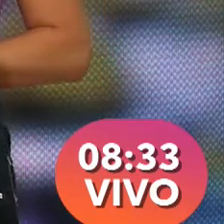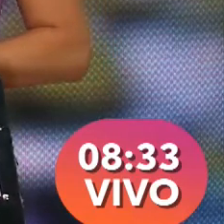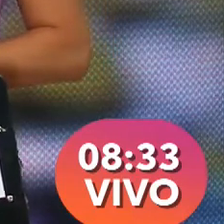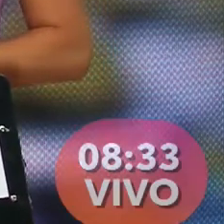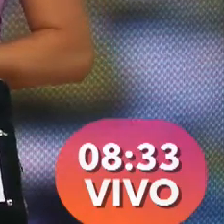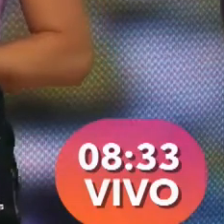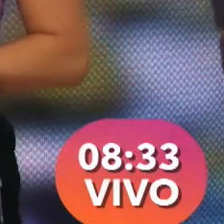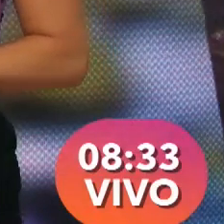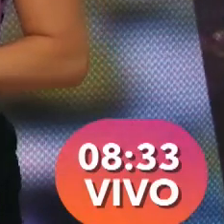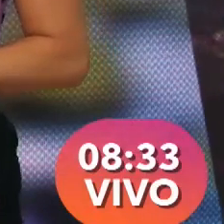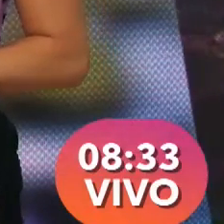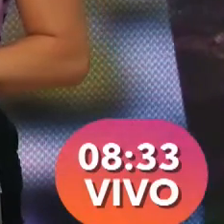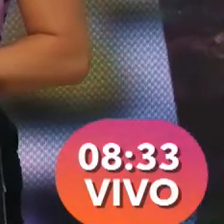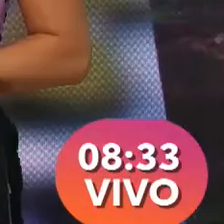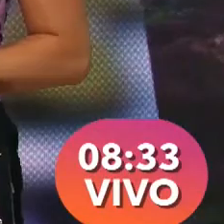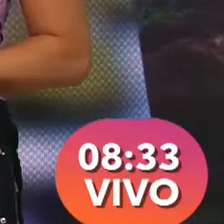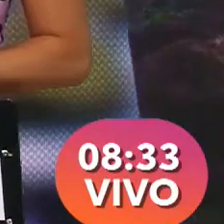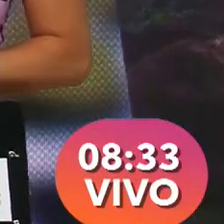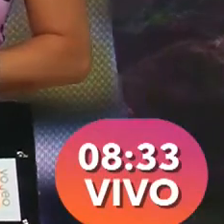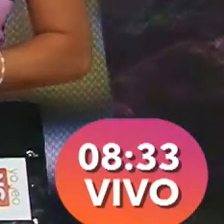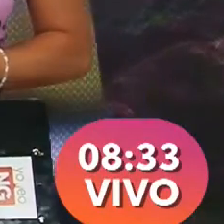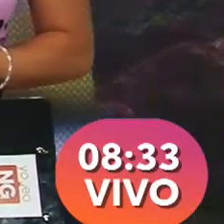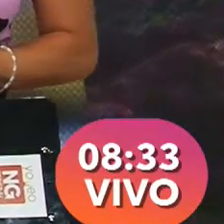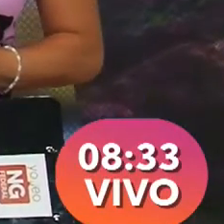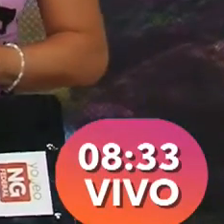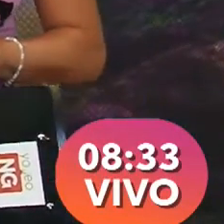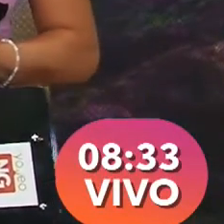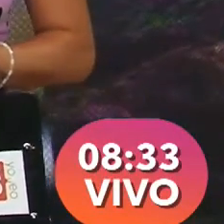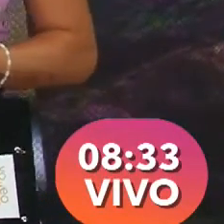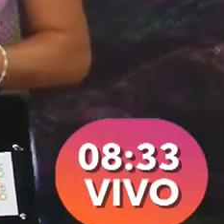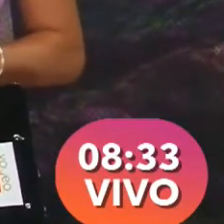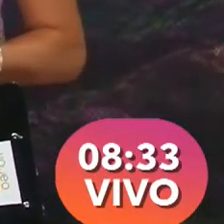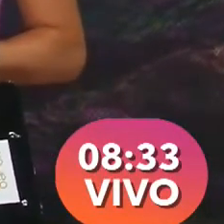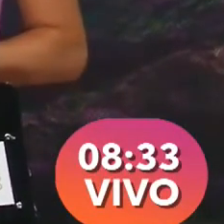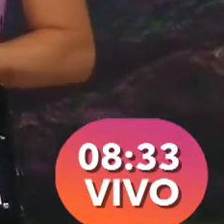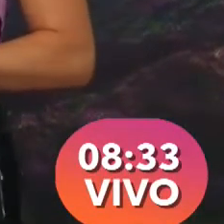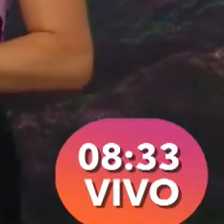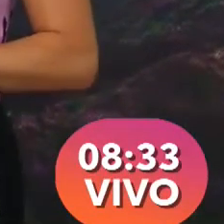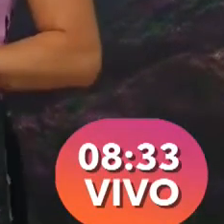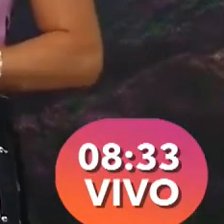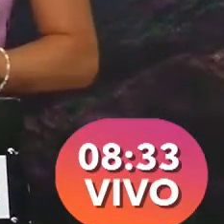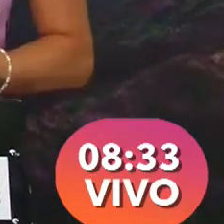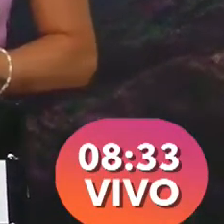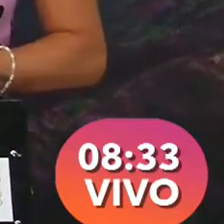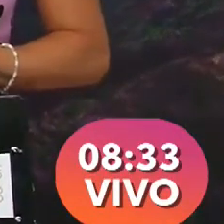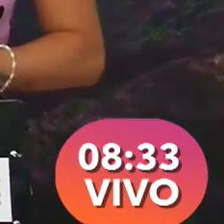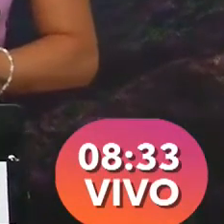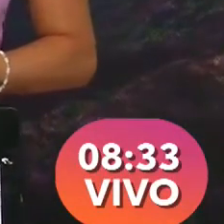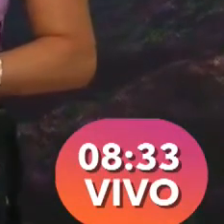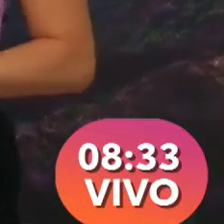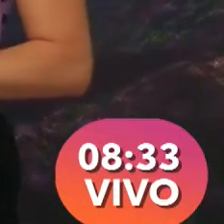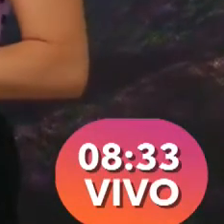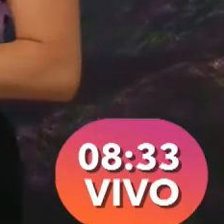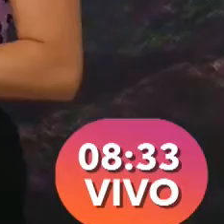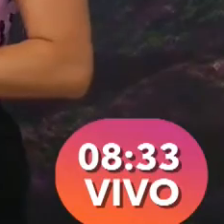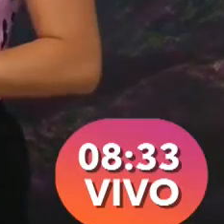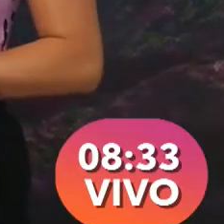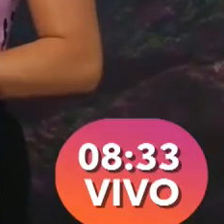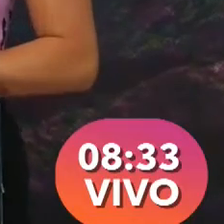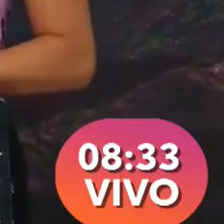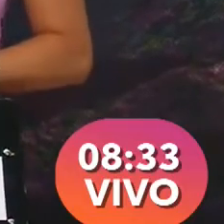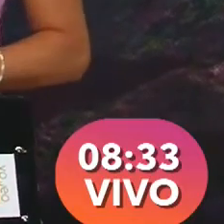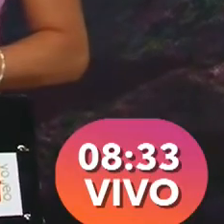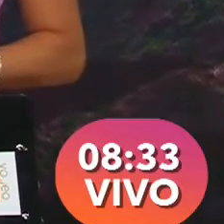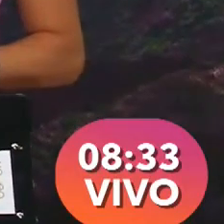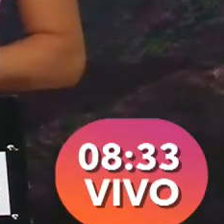Bueno, volvimos. Exactamente. Vamos a regresar nuevamente cuando esté el gobernador Jorge Milton Campitaniz. Claro, sí. Está tentado acá atrás.